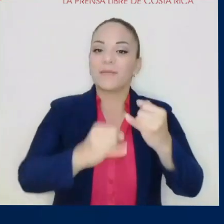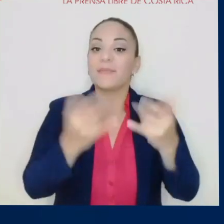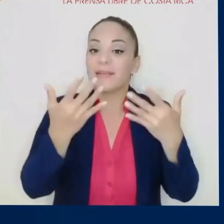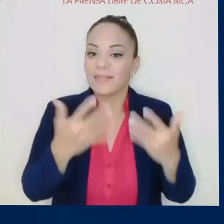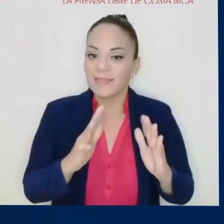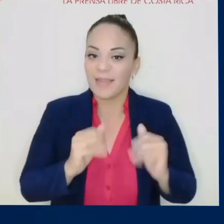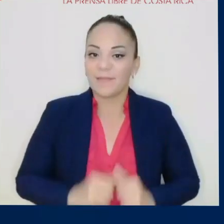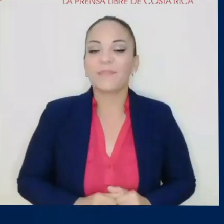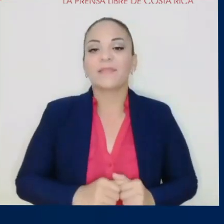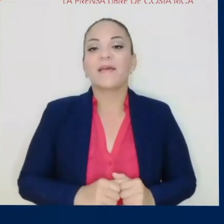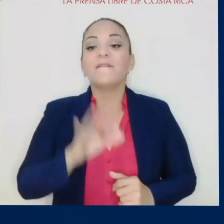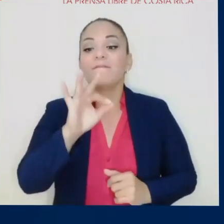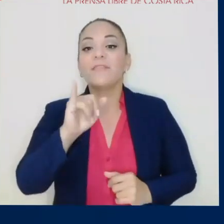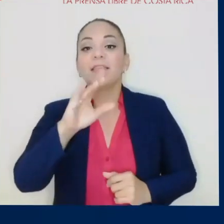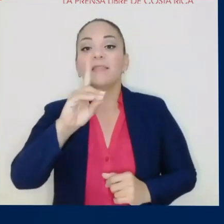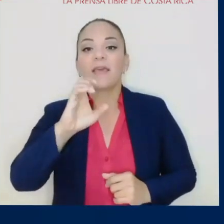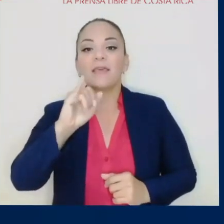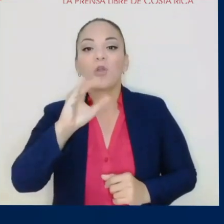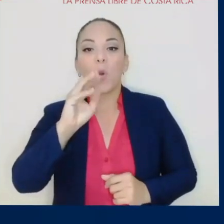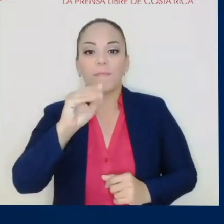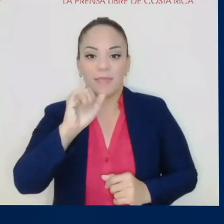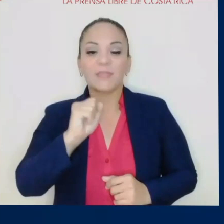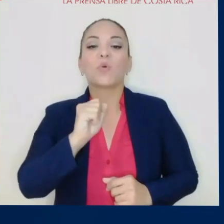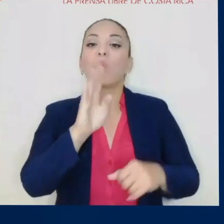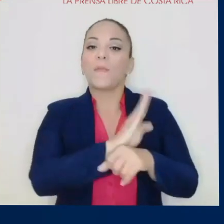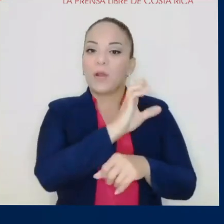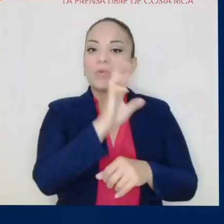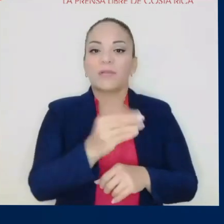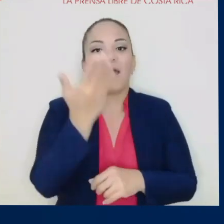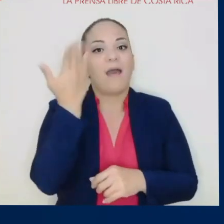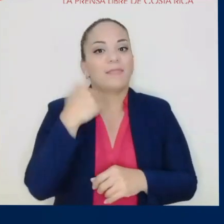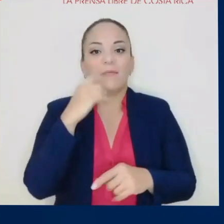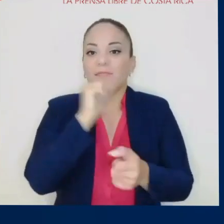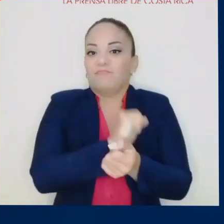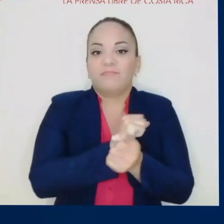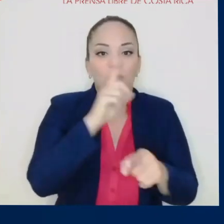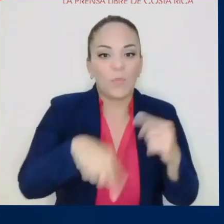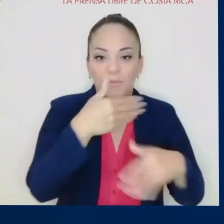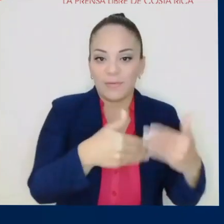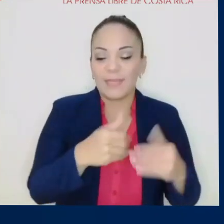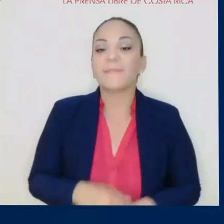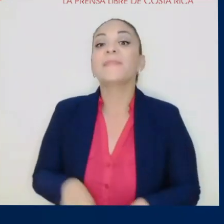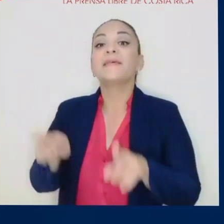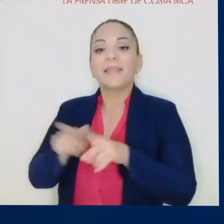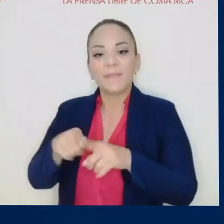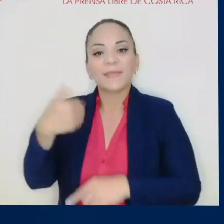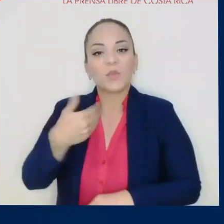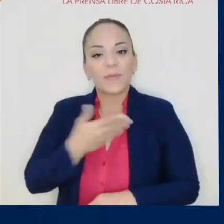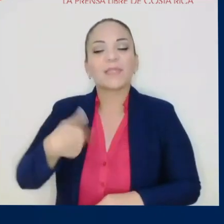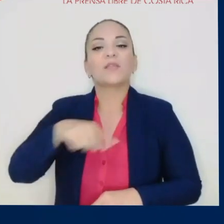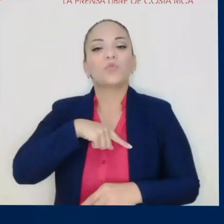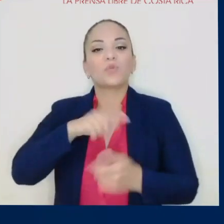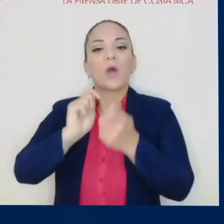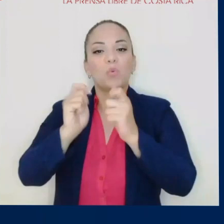terminar ya el fideicomiso con el Banco de Costa Rica que nos tenía amarrados. También, señor Presidente,